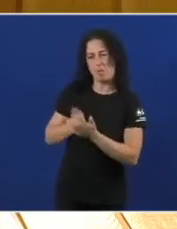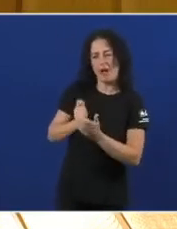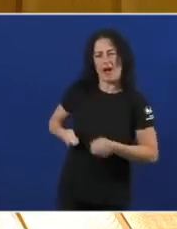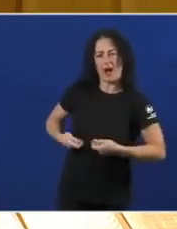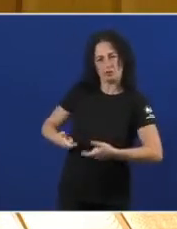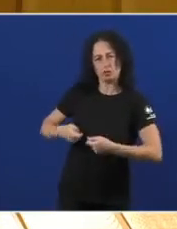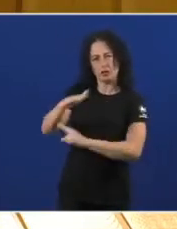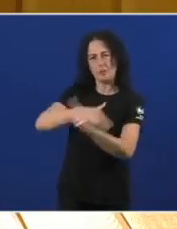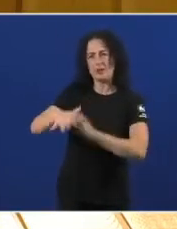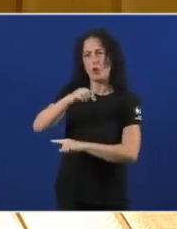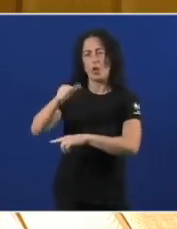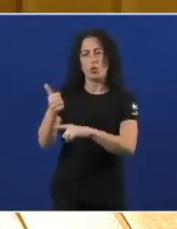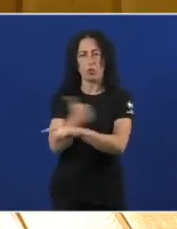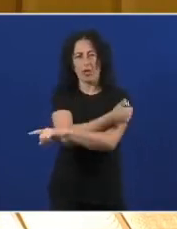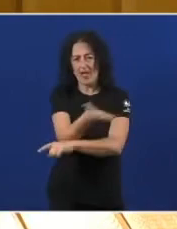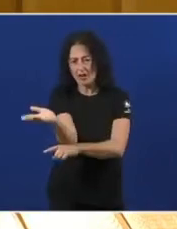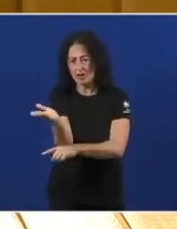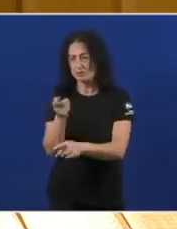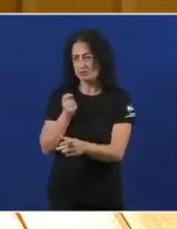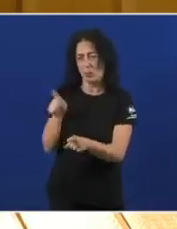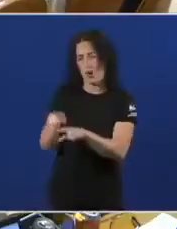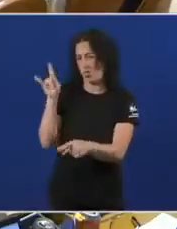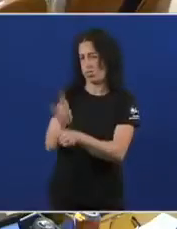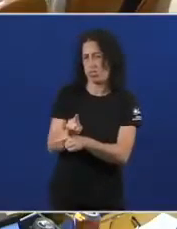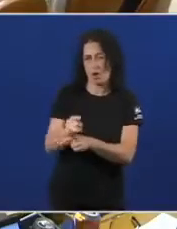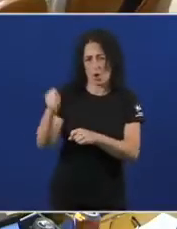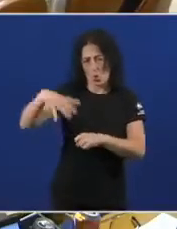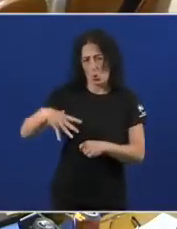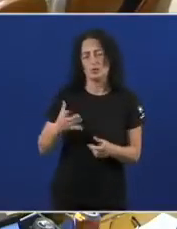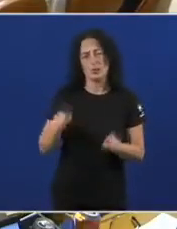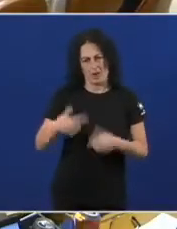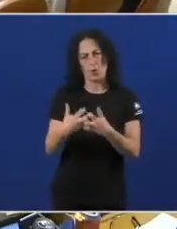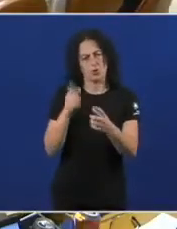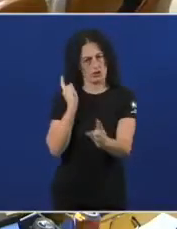a ciudadanía A estafa da luz Contra ese Tamén temos Que lo invitar